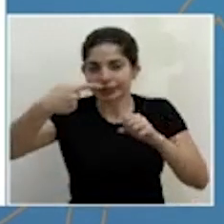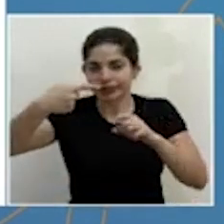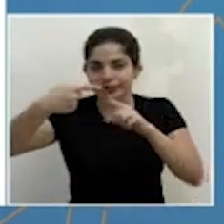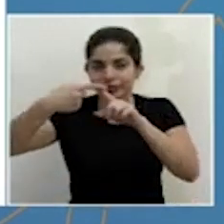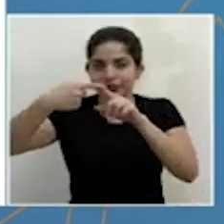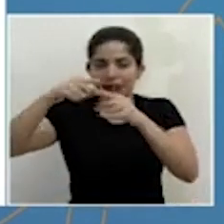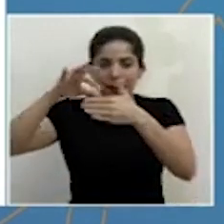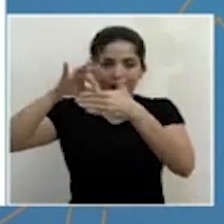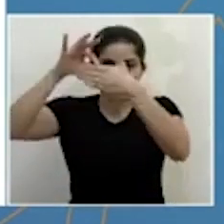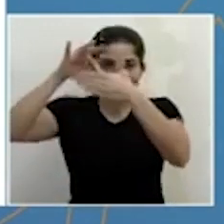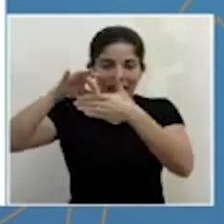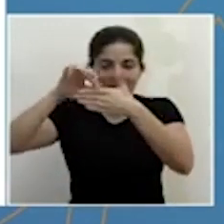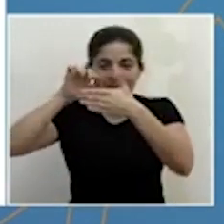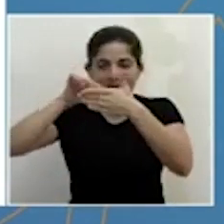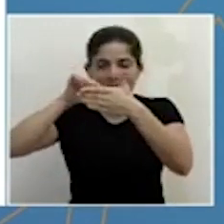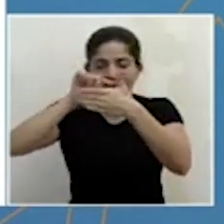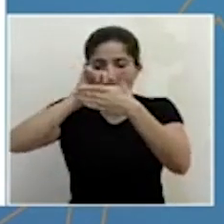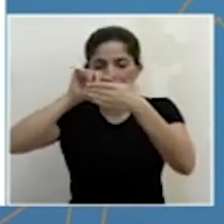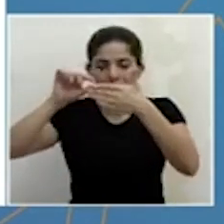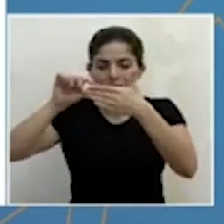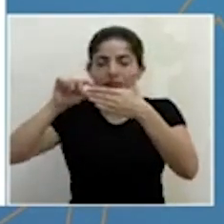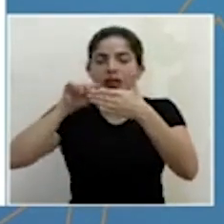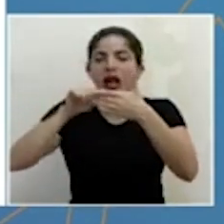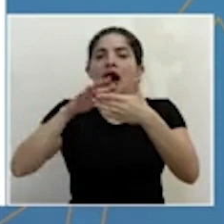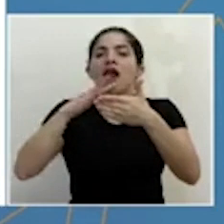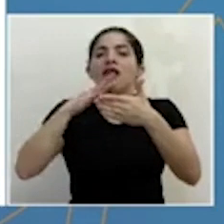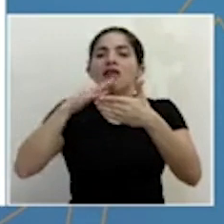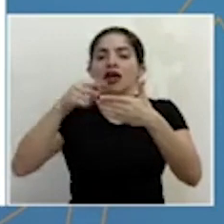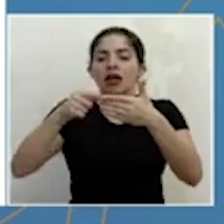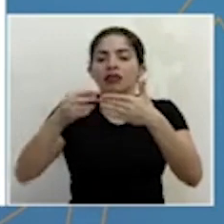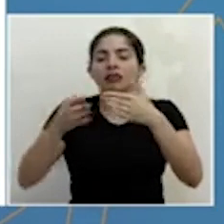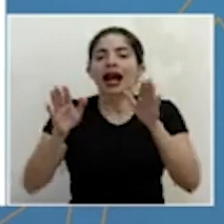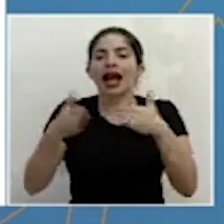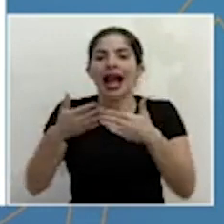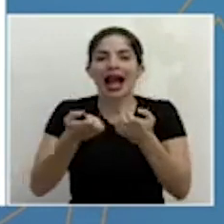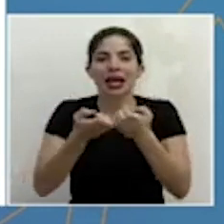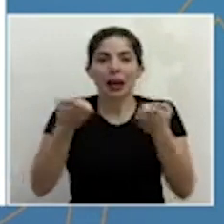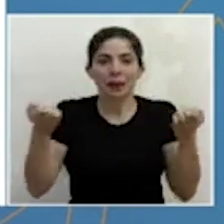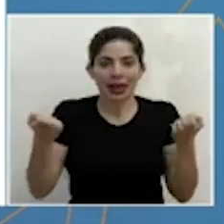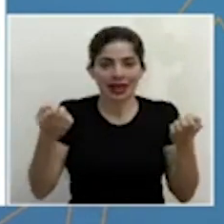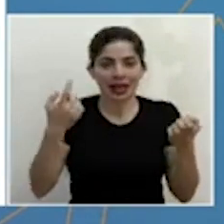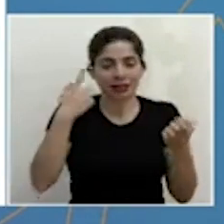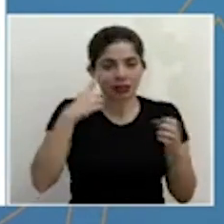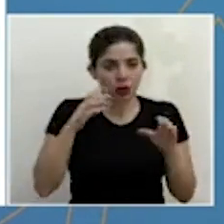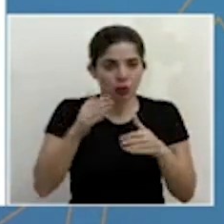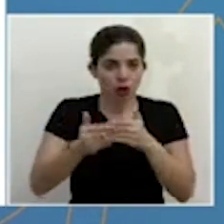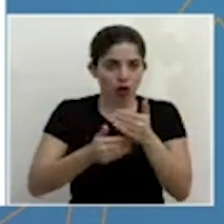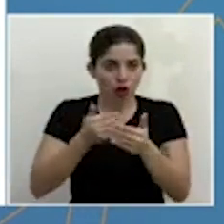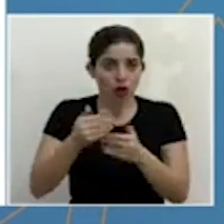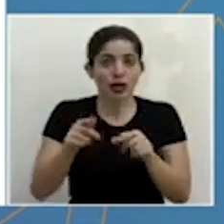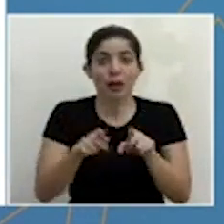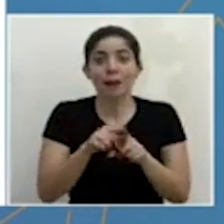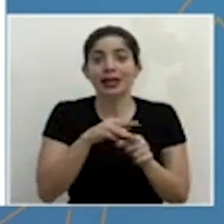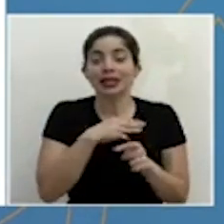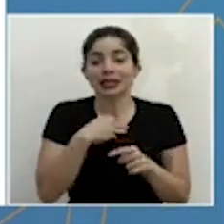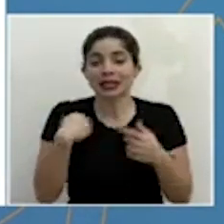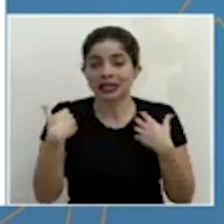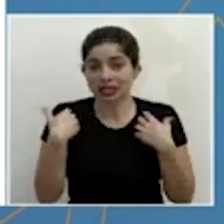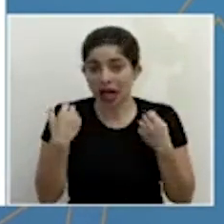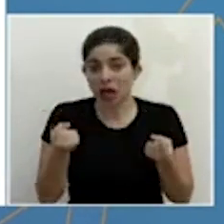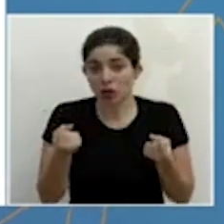referencia donde se plantea esta caja de herramientas de protocolos sectoriales al igual el ministerio de salud tiene